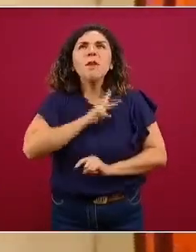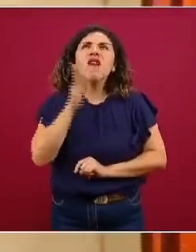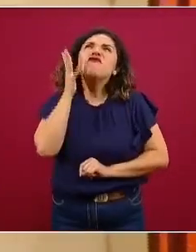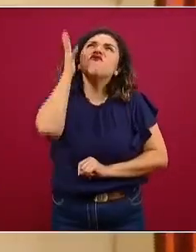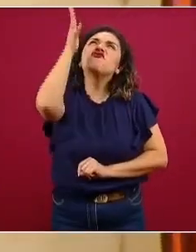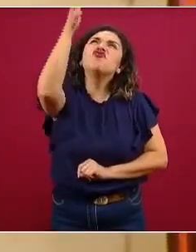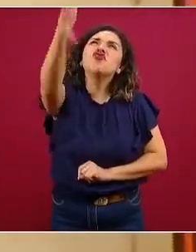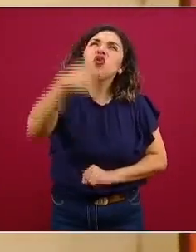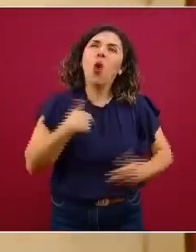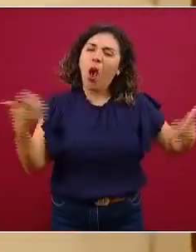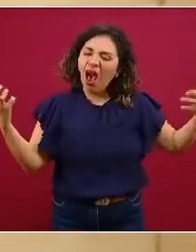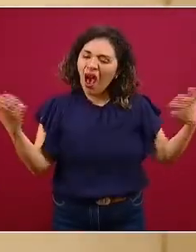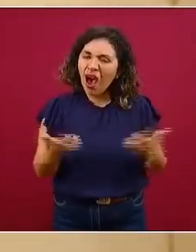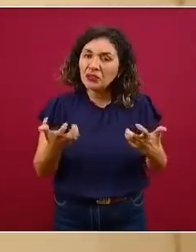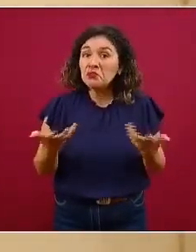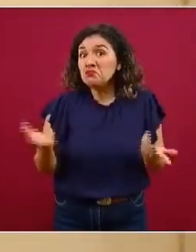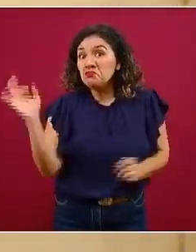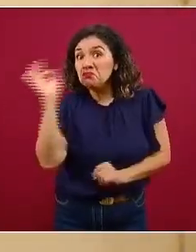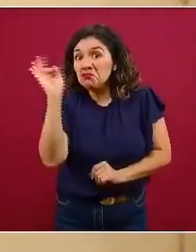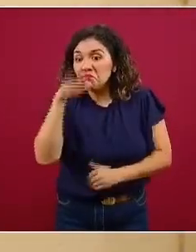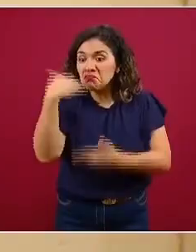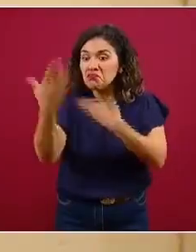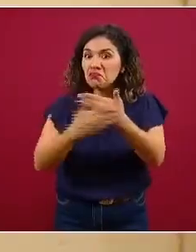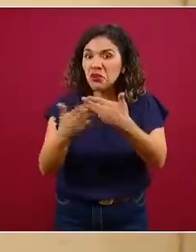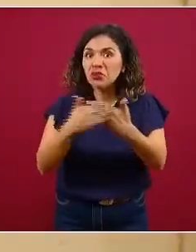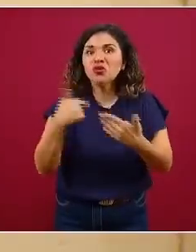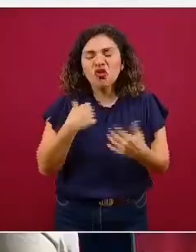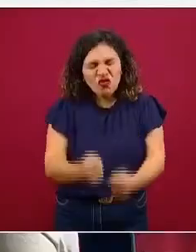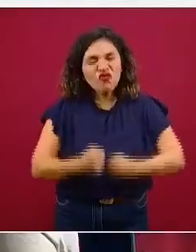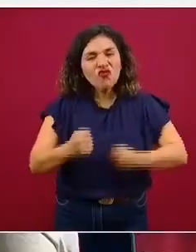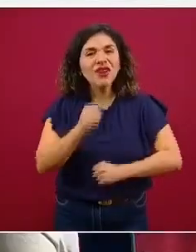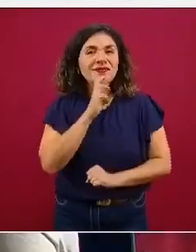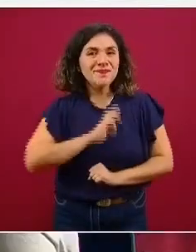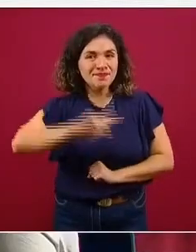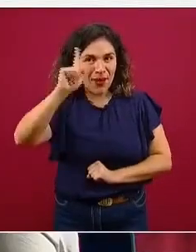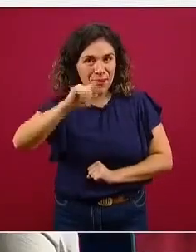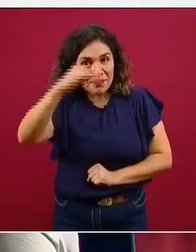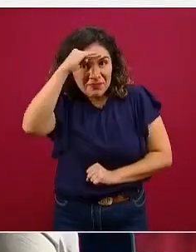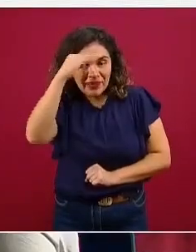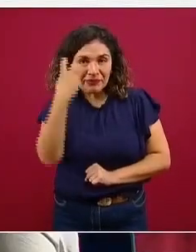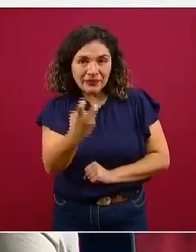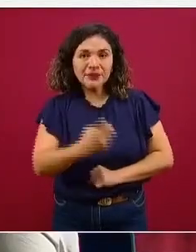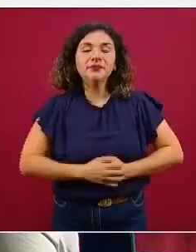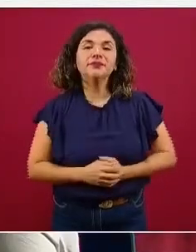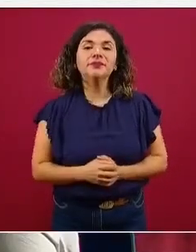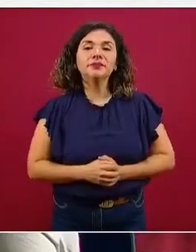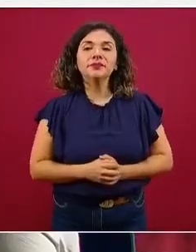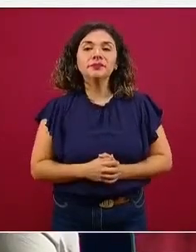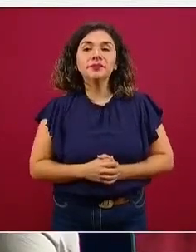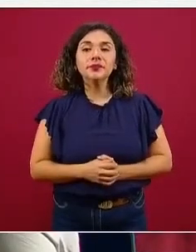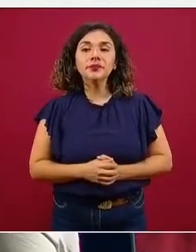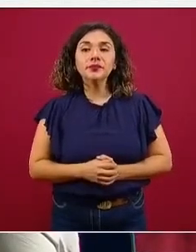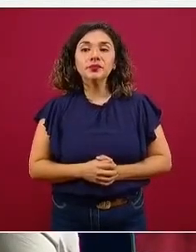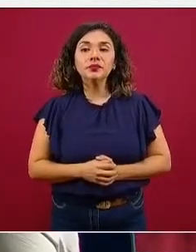el cual en algún momento llegará y que saldremos fortalecidos. La que sigue, por favor.